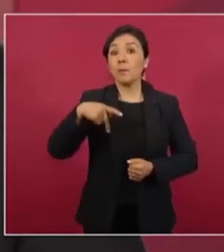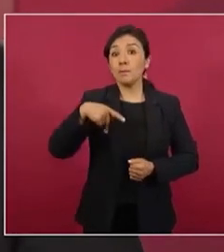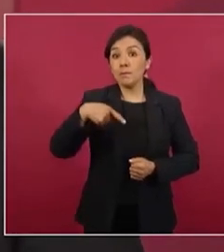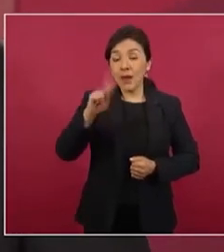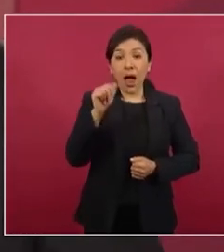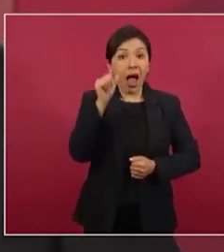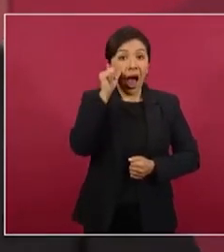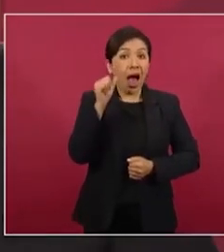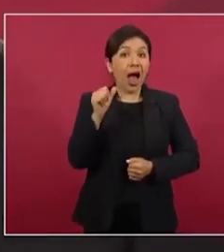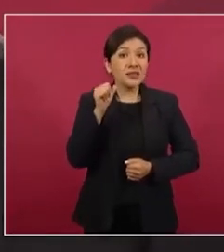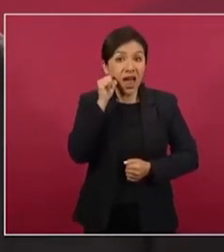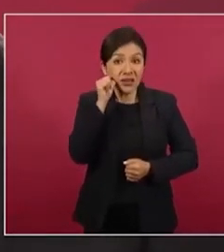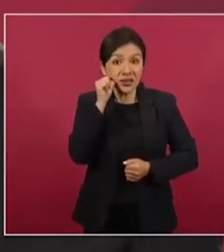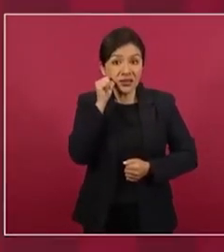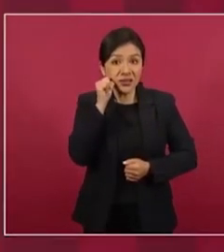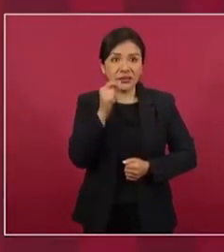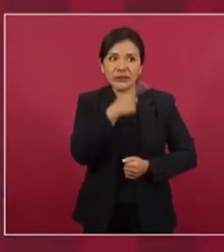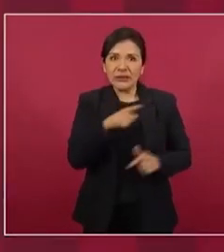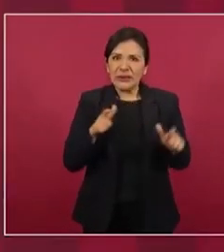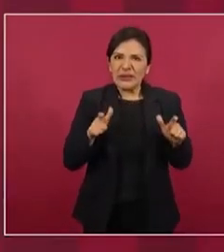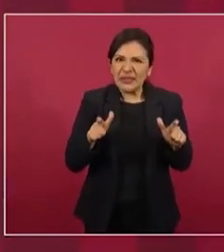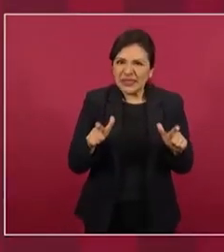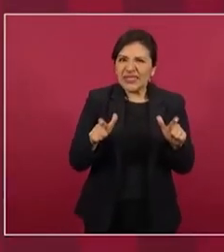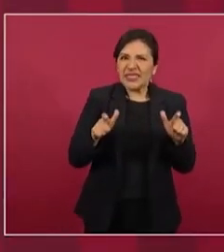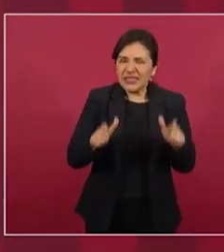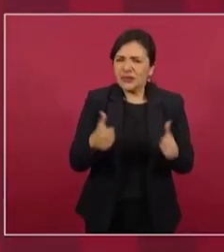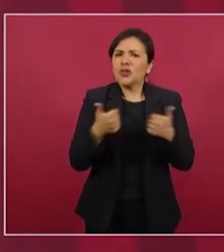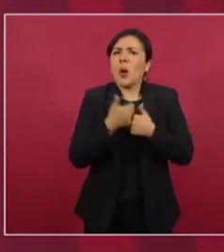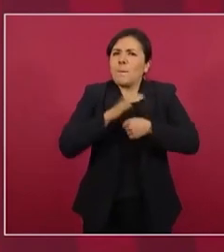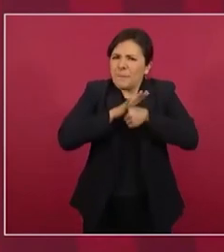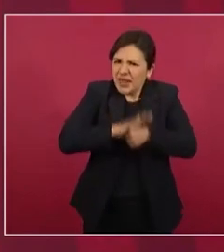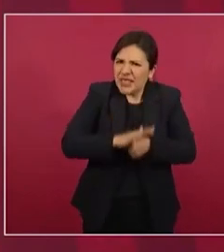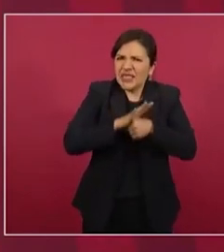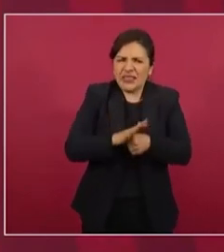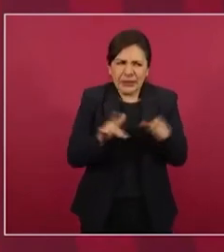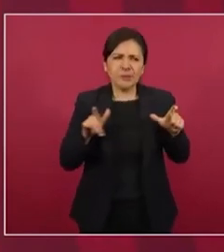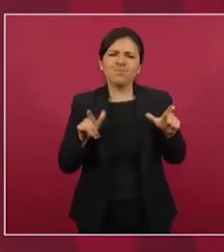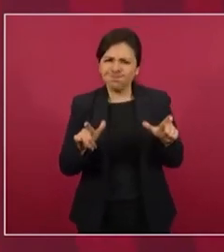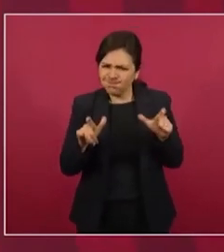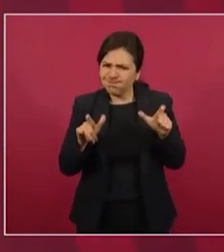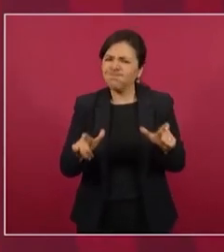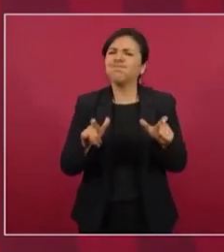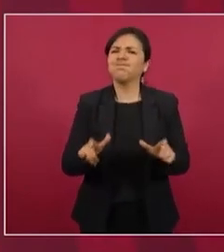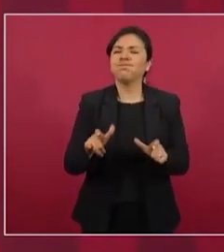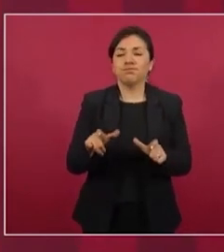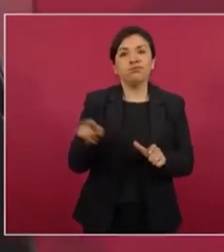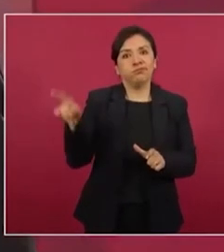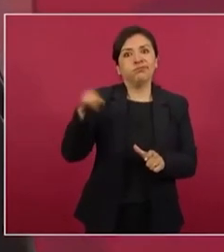se resistieron fuertes presiones en el Poder Judicial